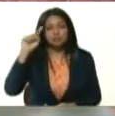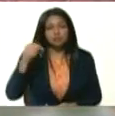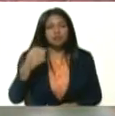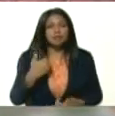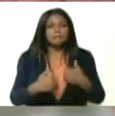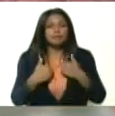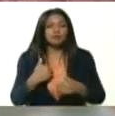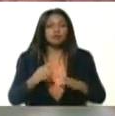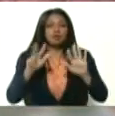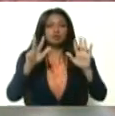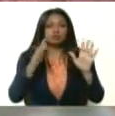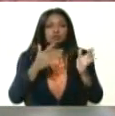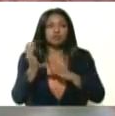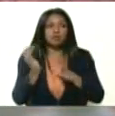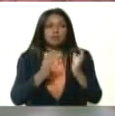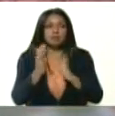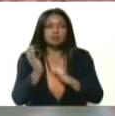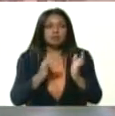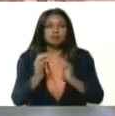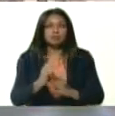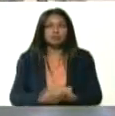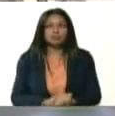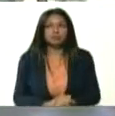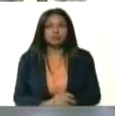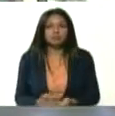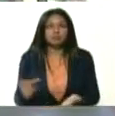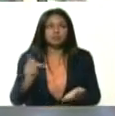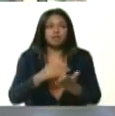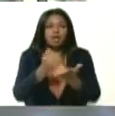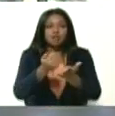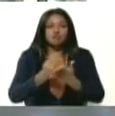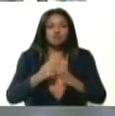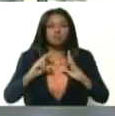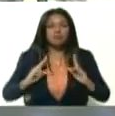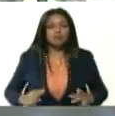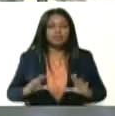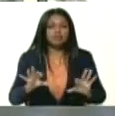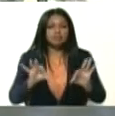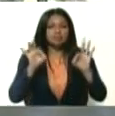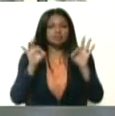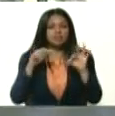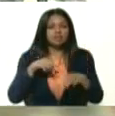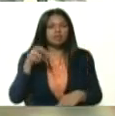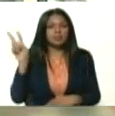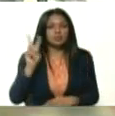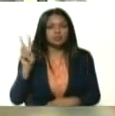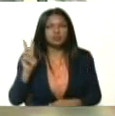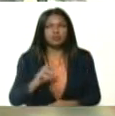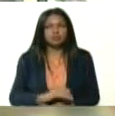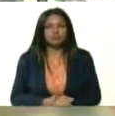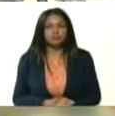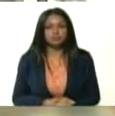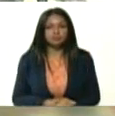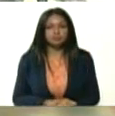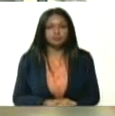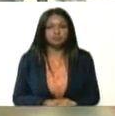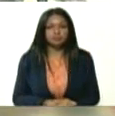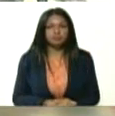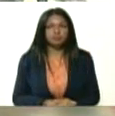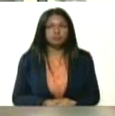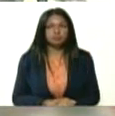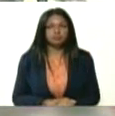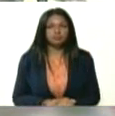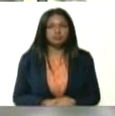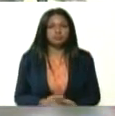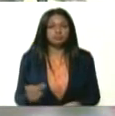miércoles 8 de abril, llega ayuda humanitaria especial a Venezuela. Llega